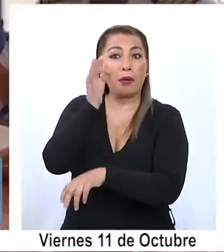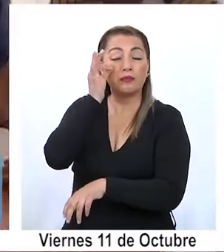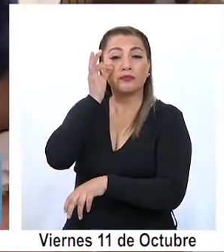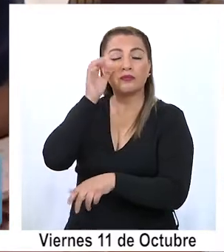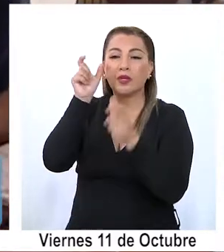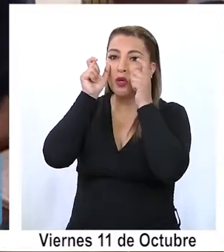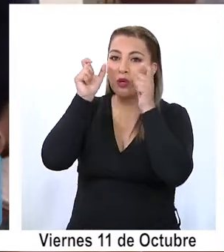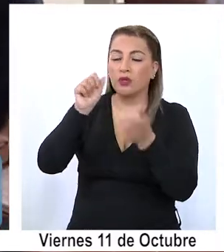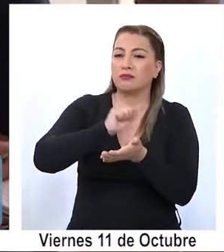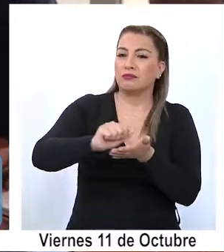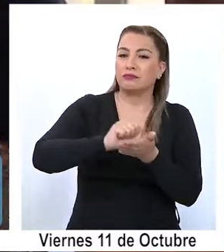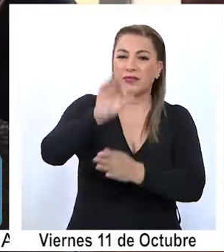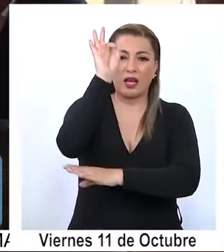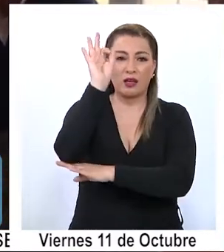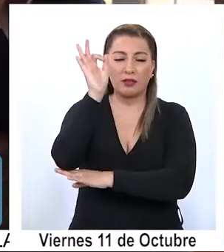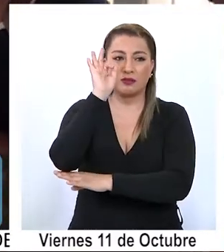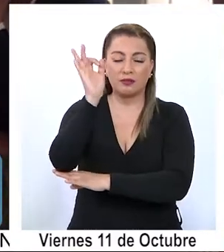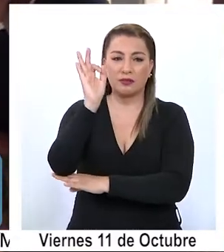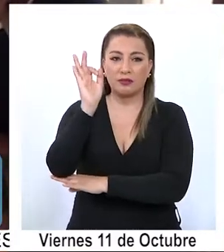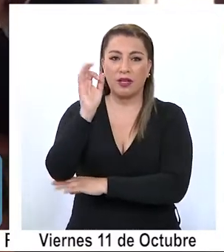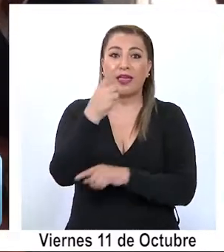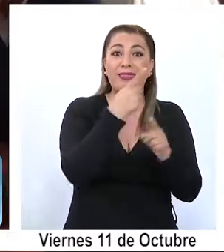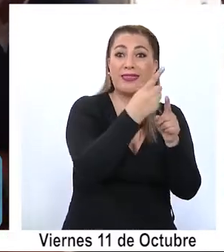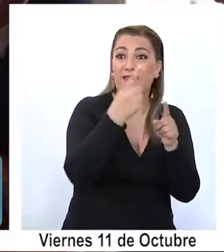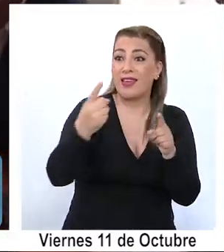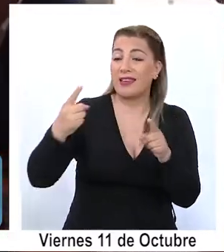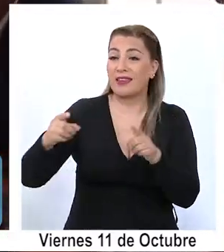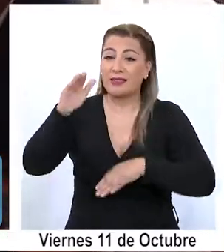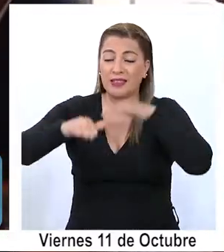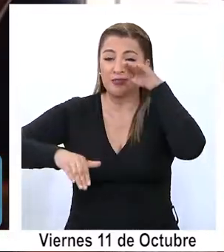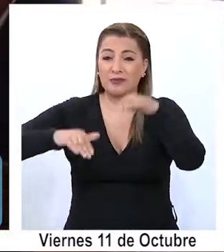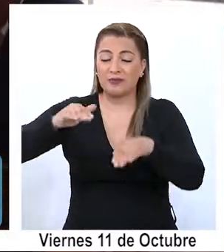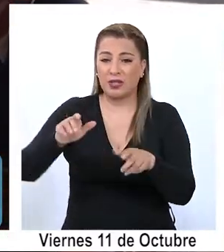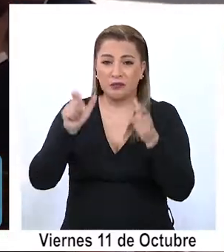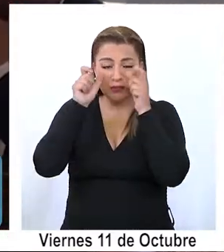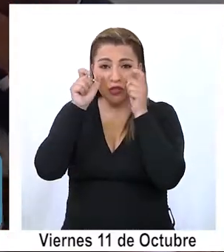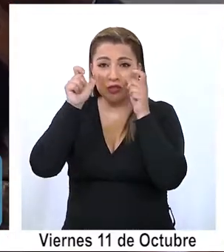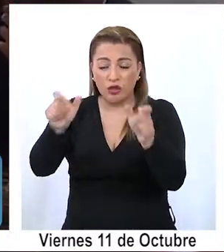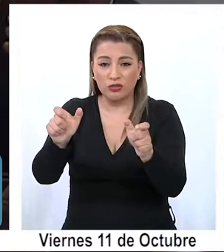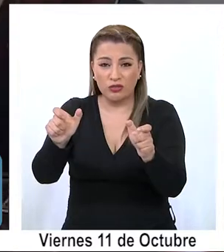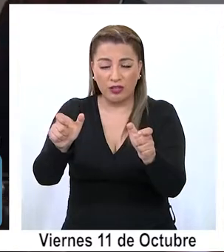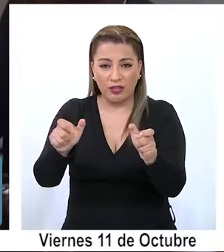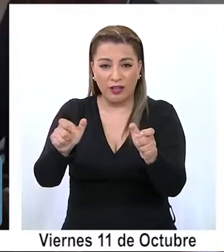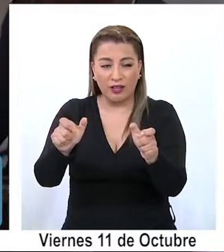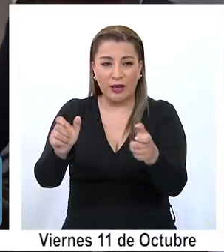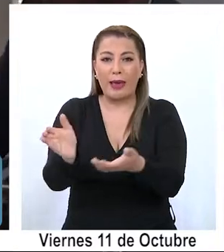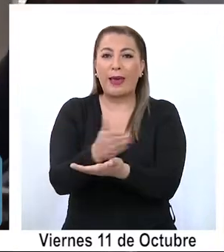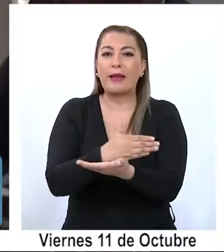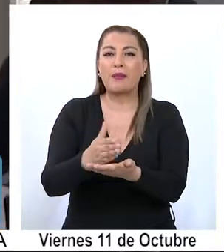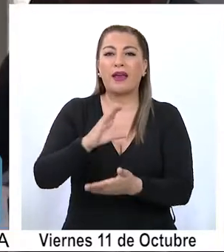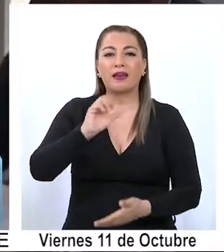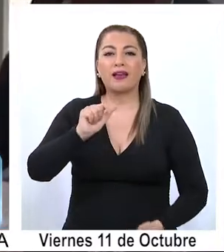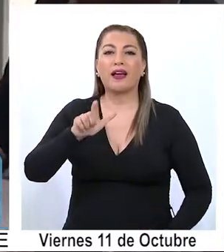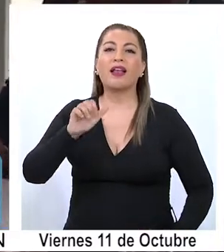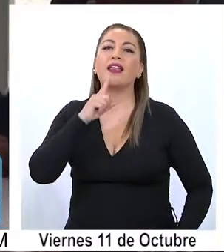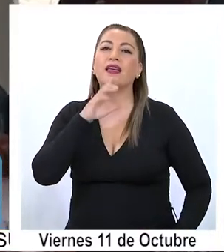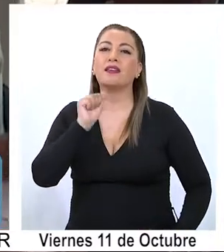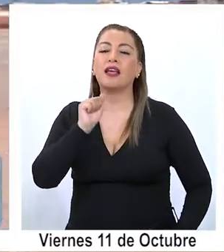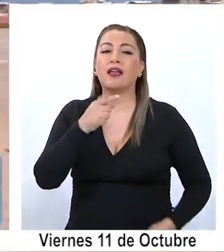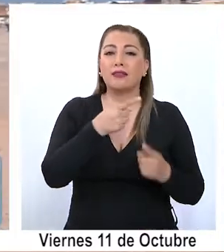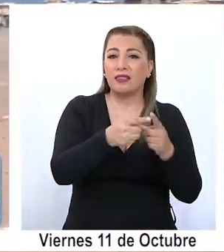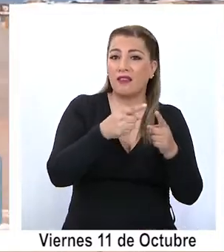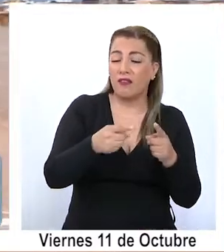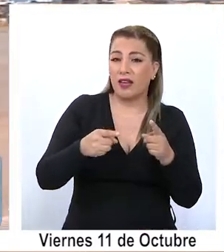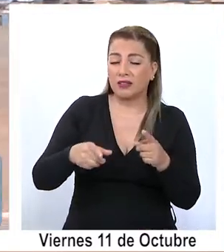realizar una agenda de reuniones en cada una de las caletas y el reforzamiento de las fiscalizaciones del Plan Caletas en todos los